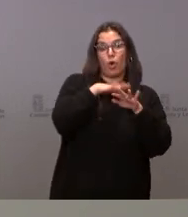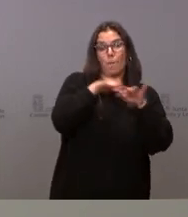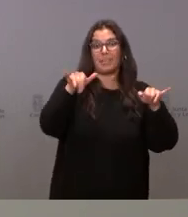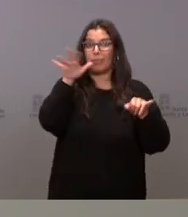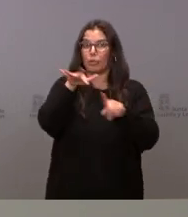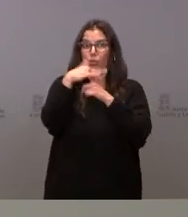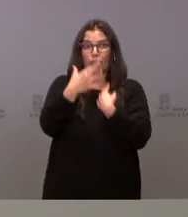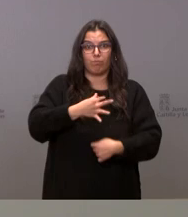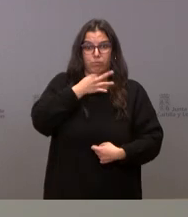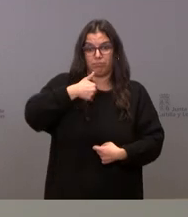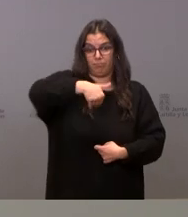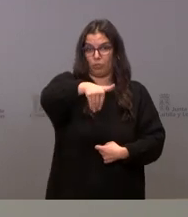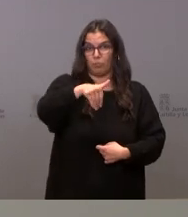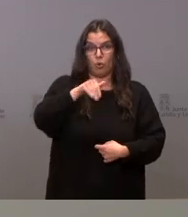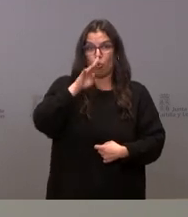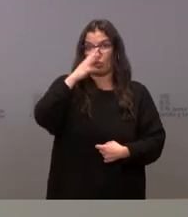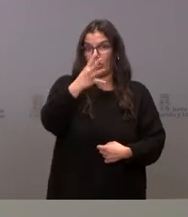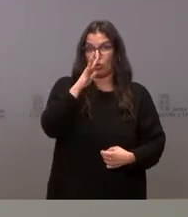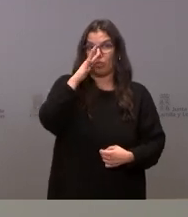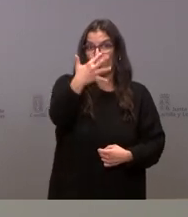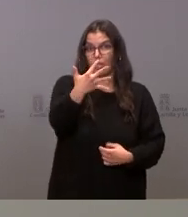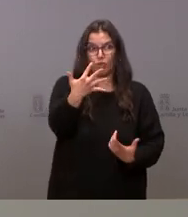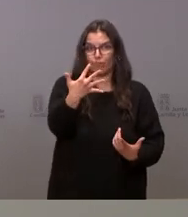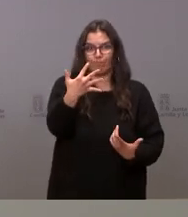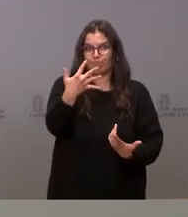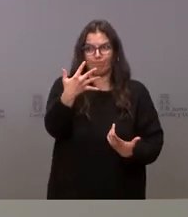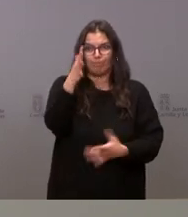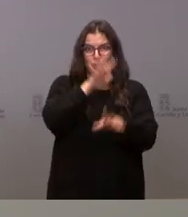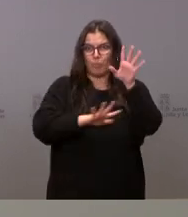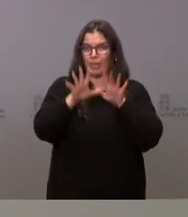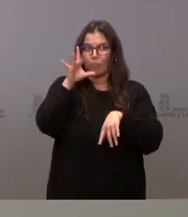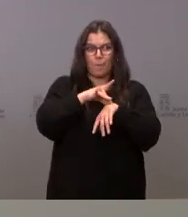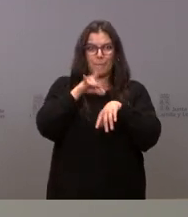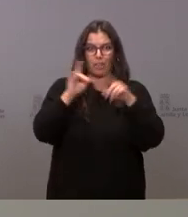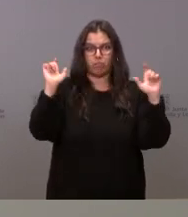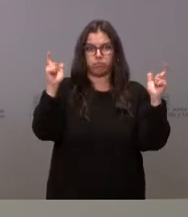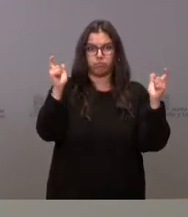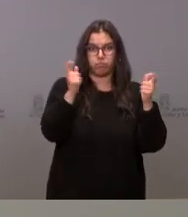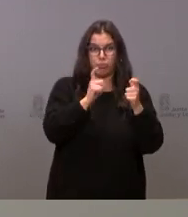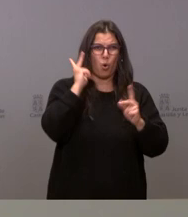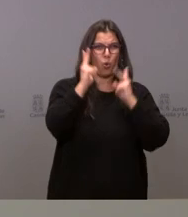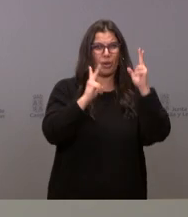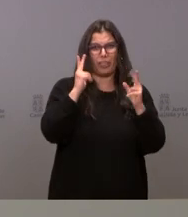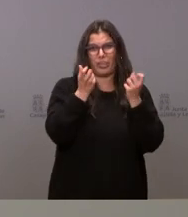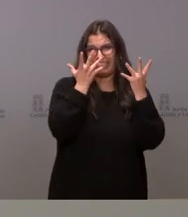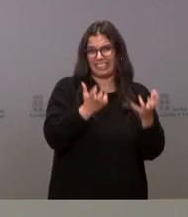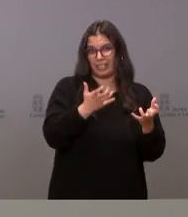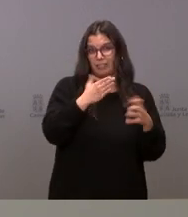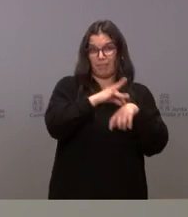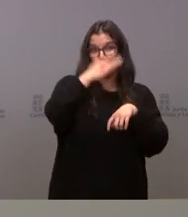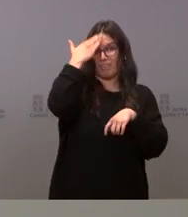la que de aquí a los próximos cuatro o cinco años puede ser muy compleja. a haber muchas jubilaciones de médicos de familia.